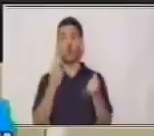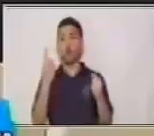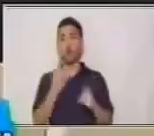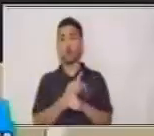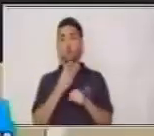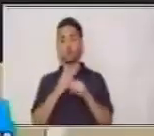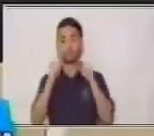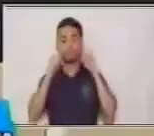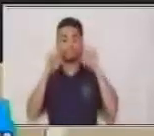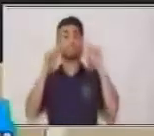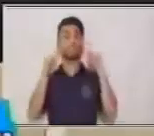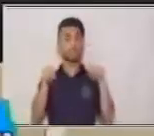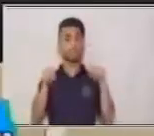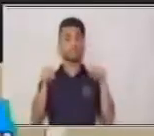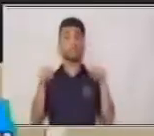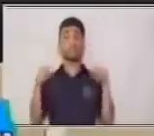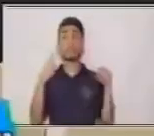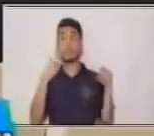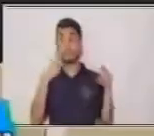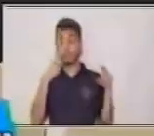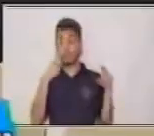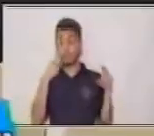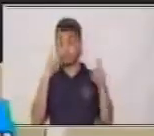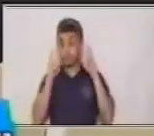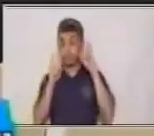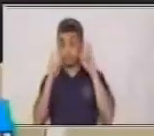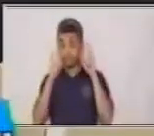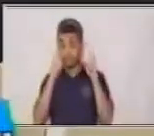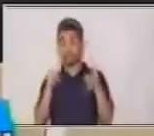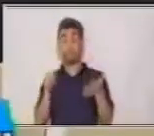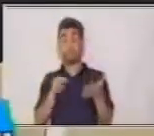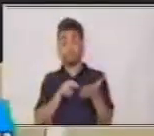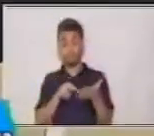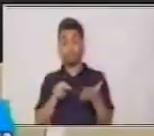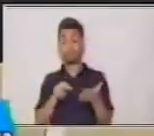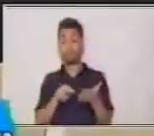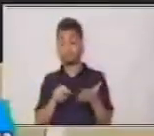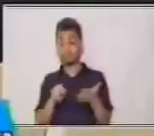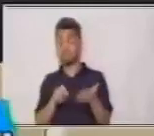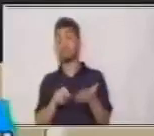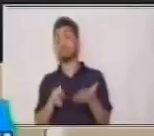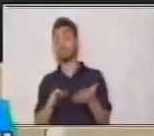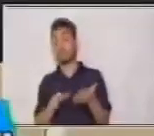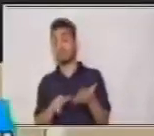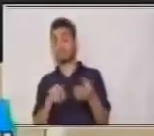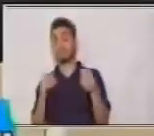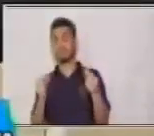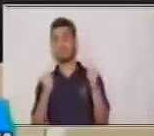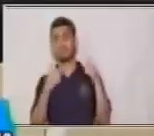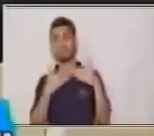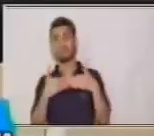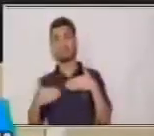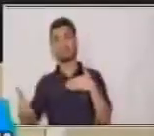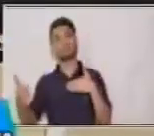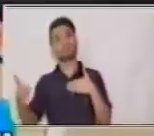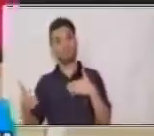Y nuestra expresión se va a dar conforme llevemos la lectura y va a ser más fluida. Ahora bien, vamos